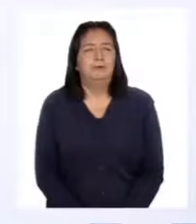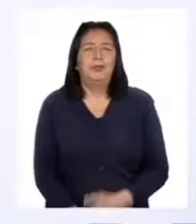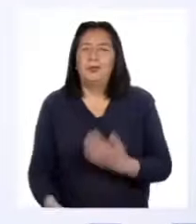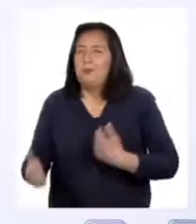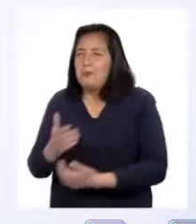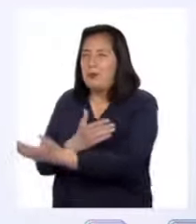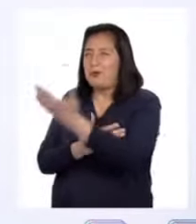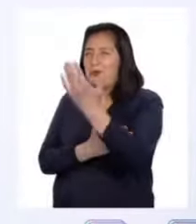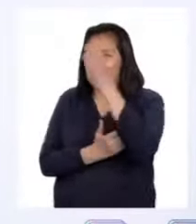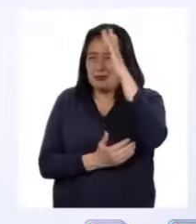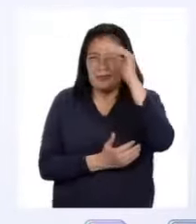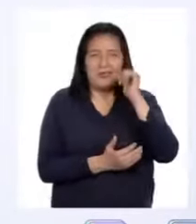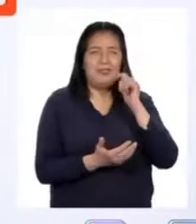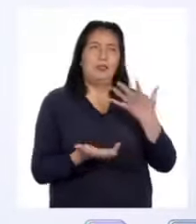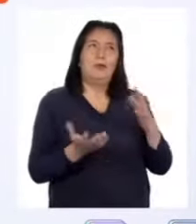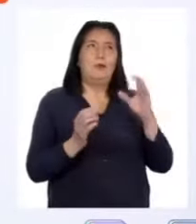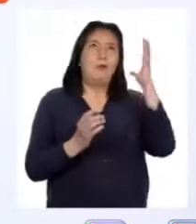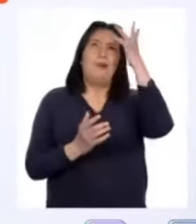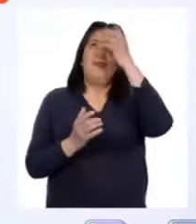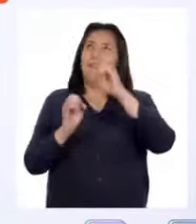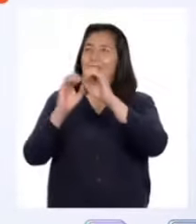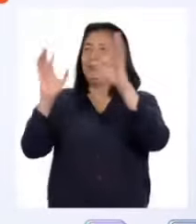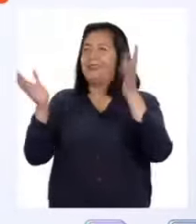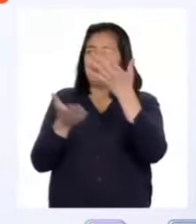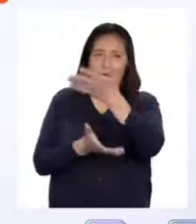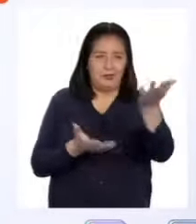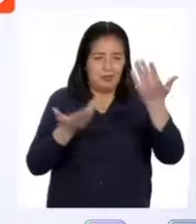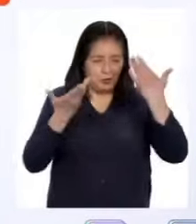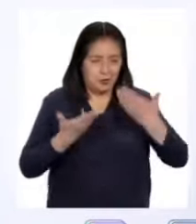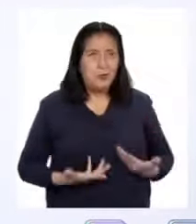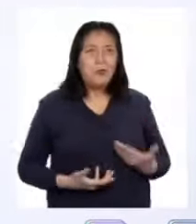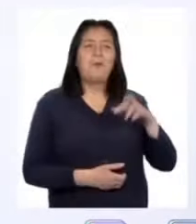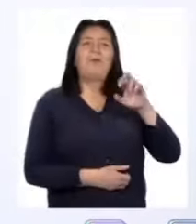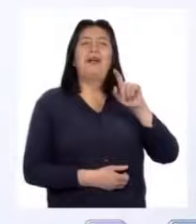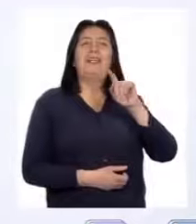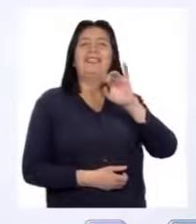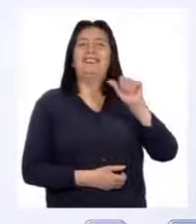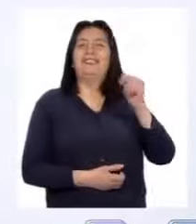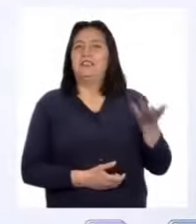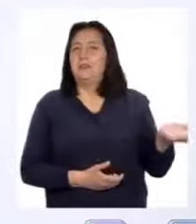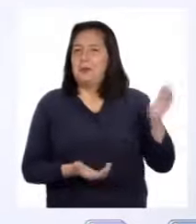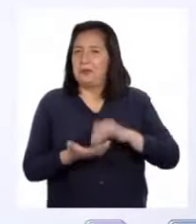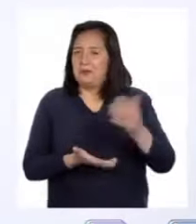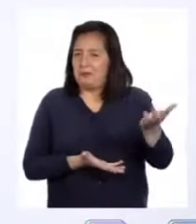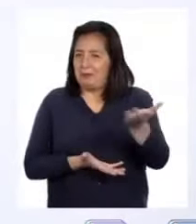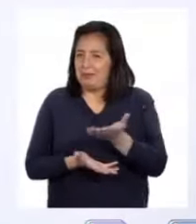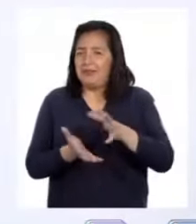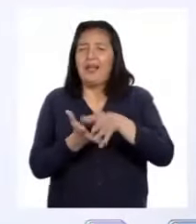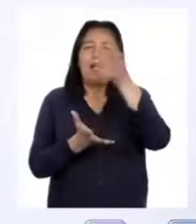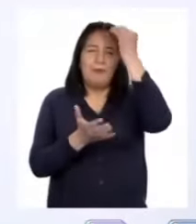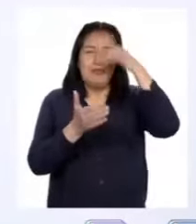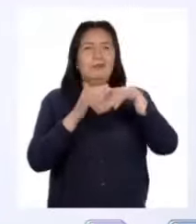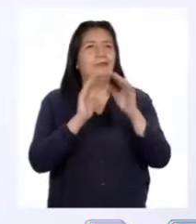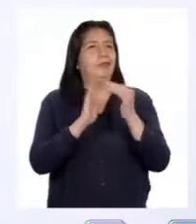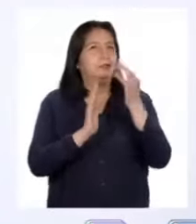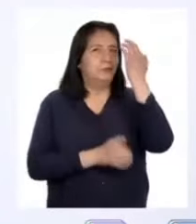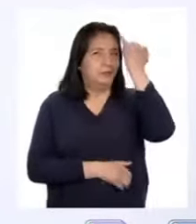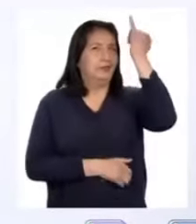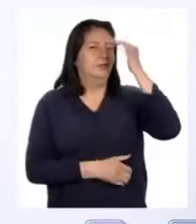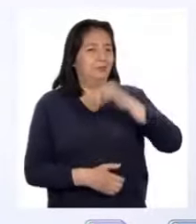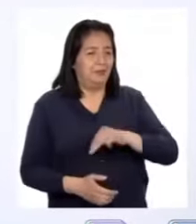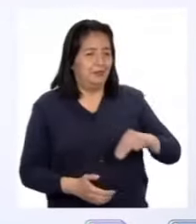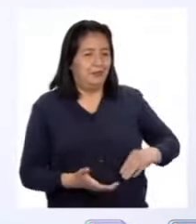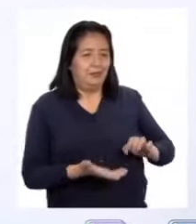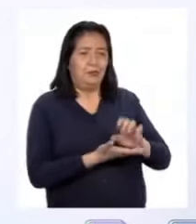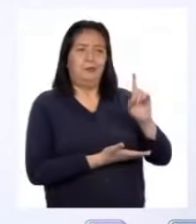Muy buenos días, chicas y chicos. Bonita mañana para todos. Soy Patricia Barreto y les doy la bienvenida una vez más a Aprendo en Casa. Una iniciativa del